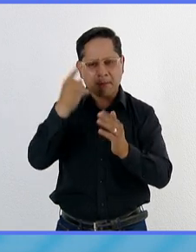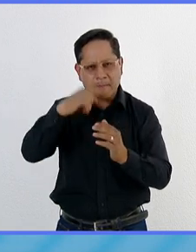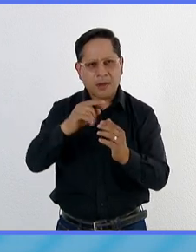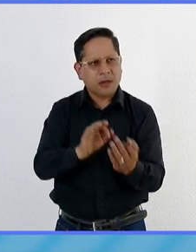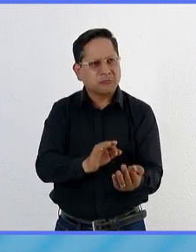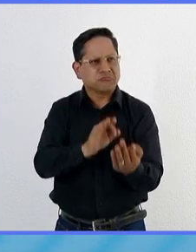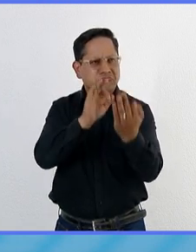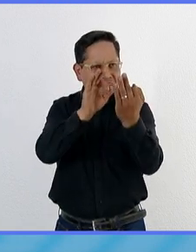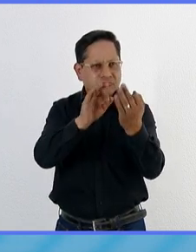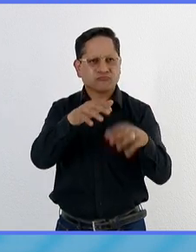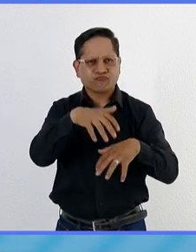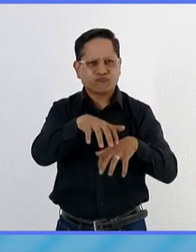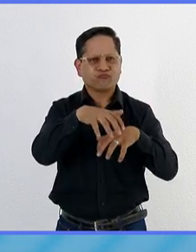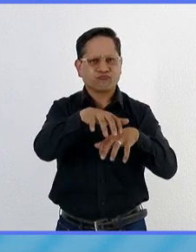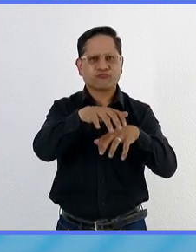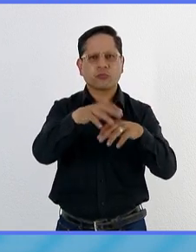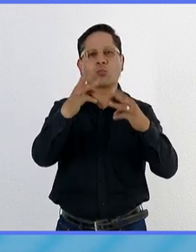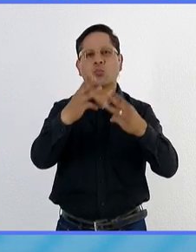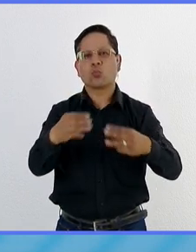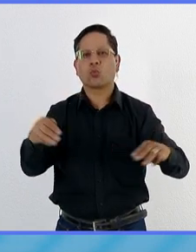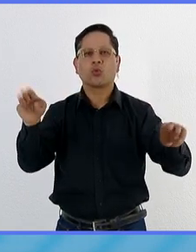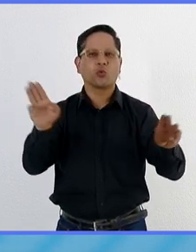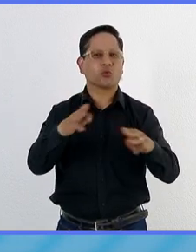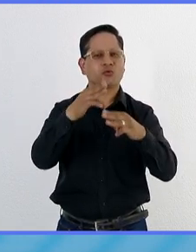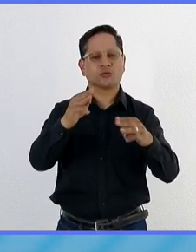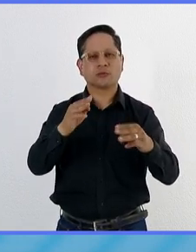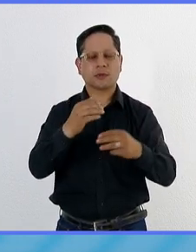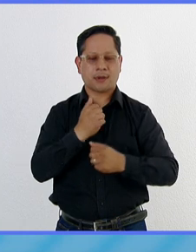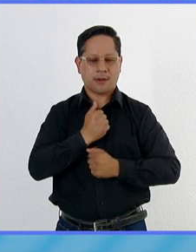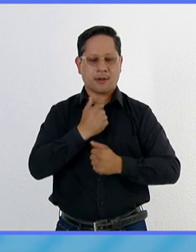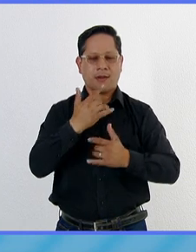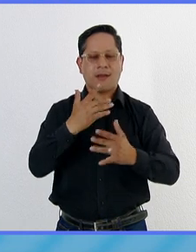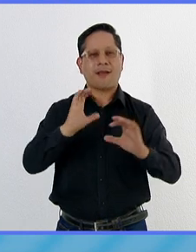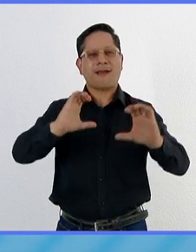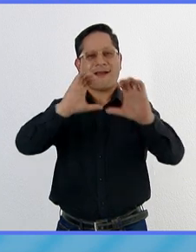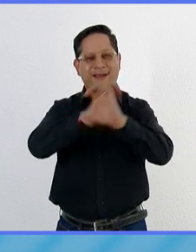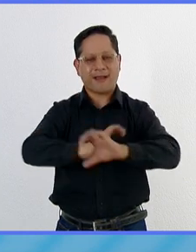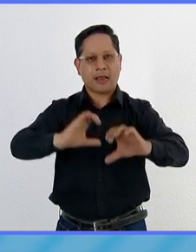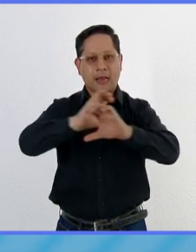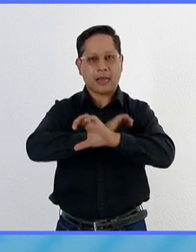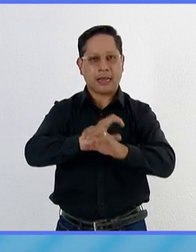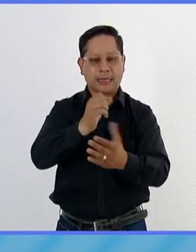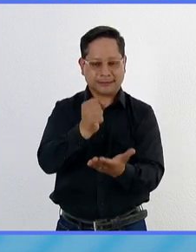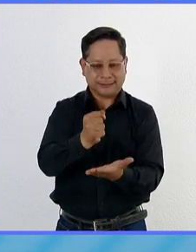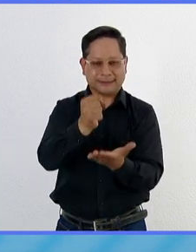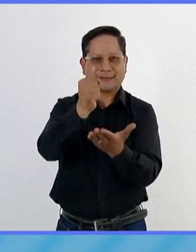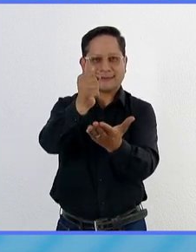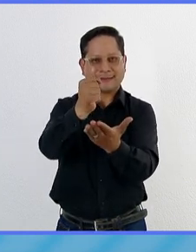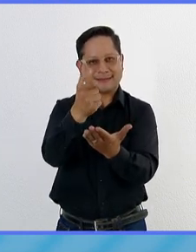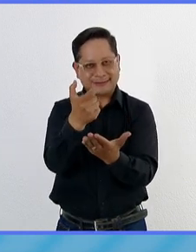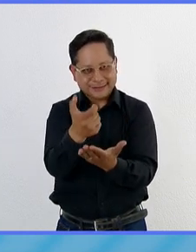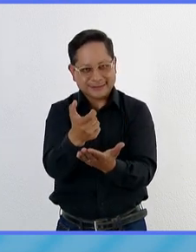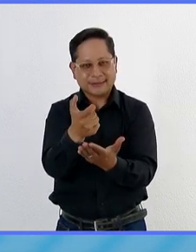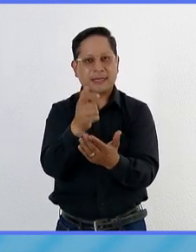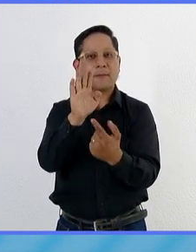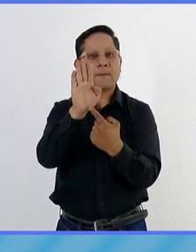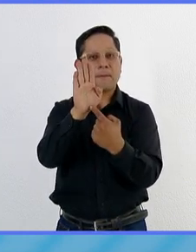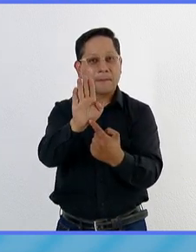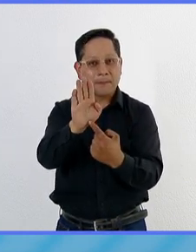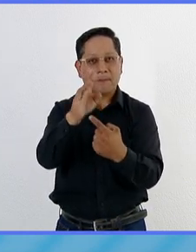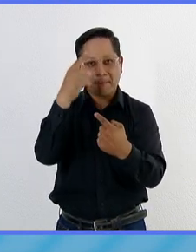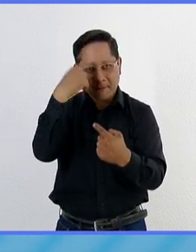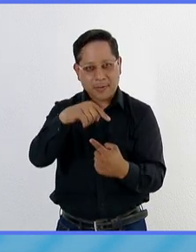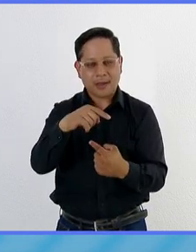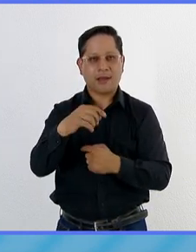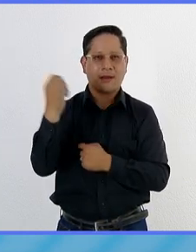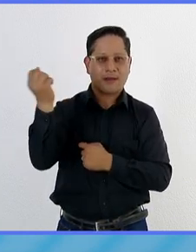lucha feminista a través de la música. Las canciones ganadoras tendrán una recompensa económica y se presentarán como parte del